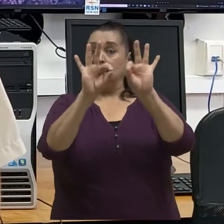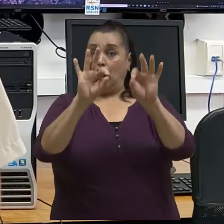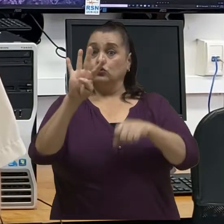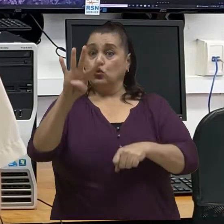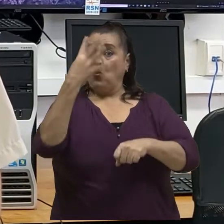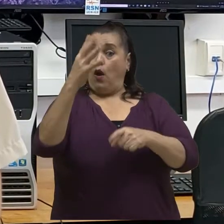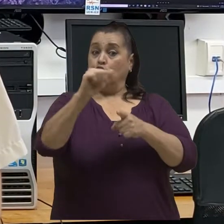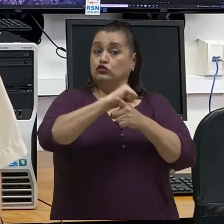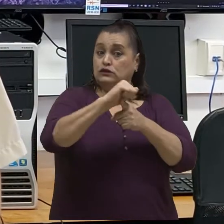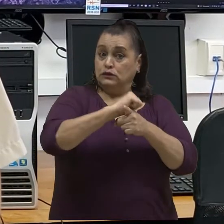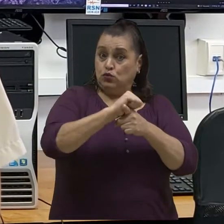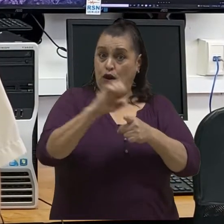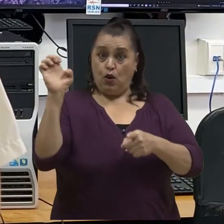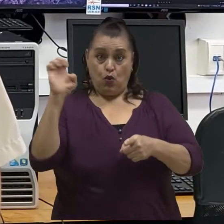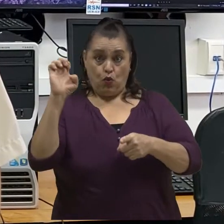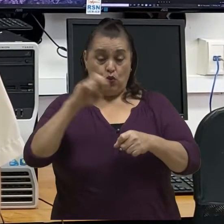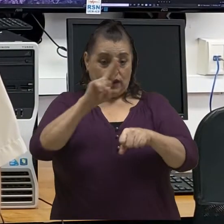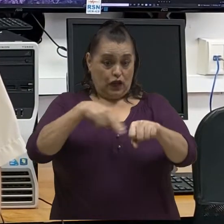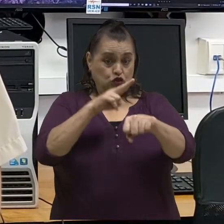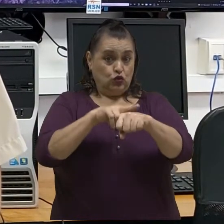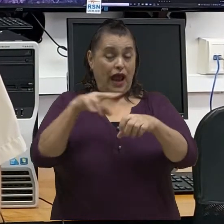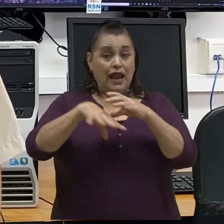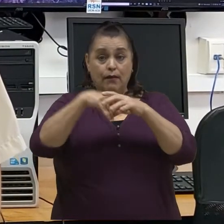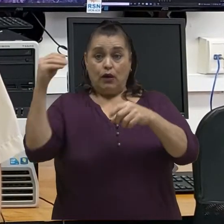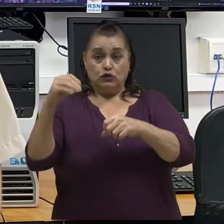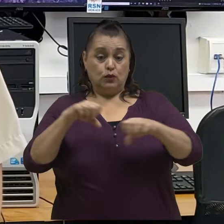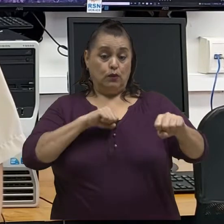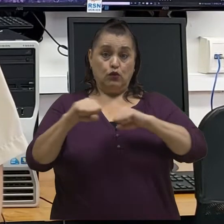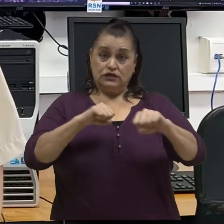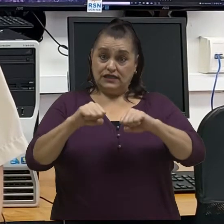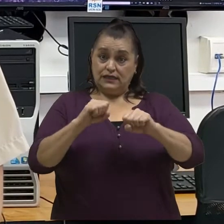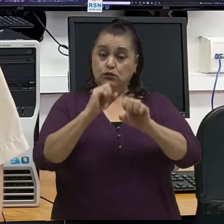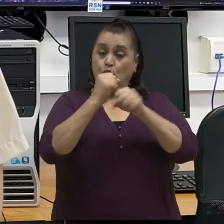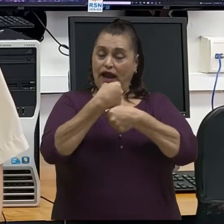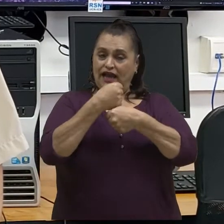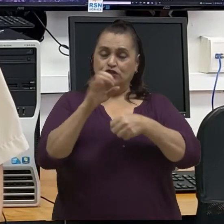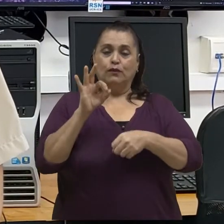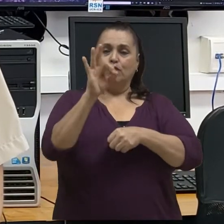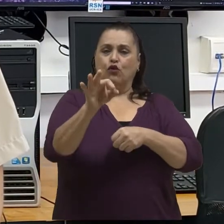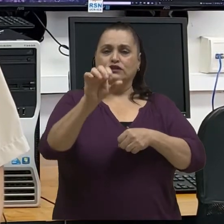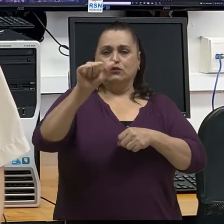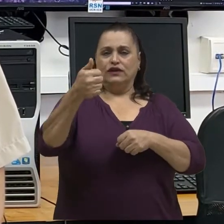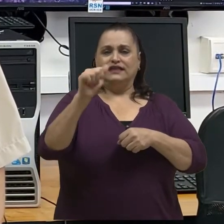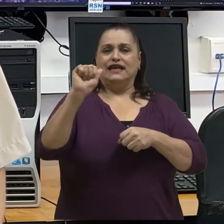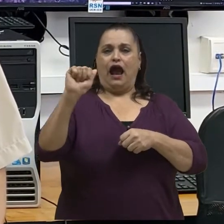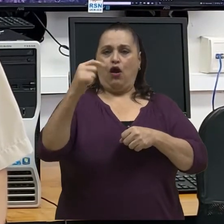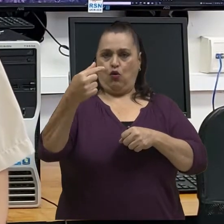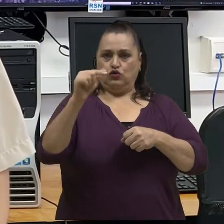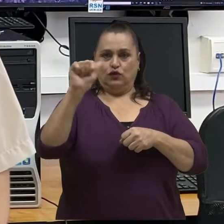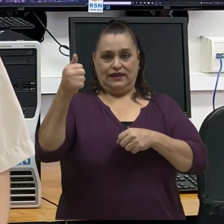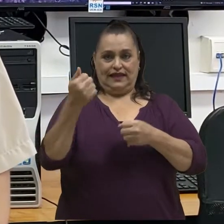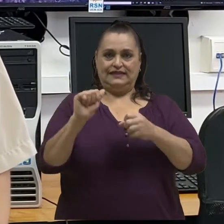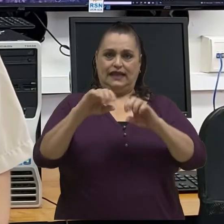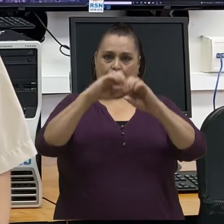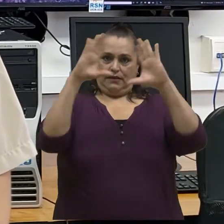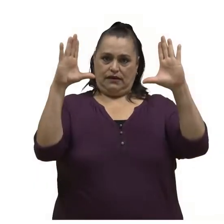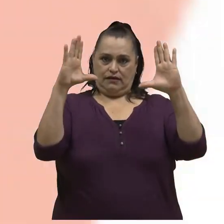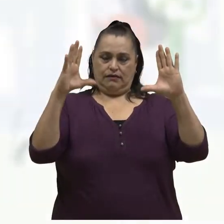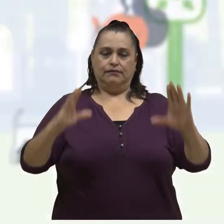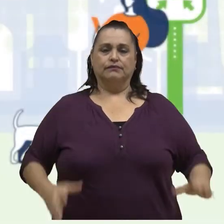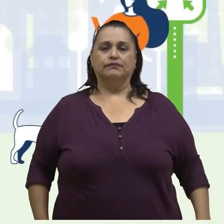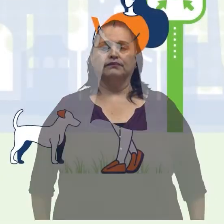al cuarto simulacro nacional de evacuación por sismo, que se realizará el próximo 10 de agosto a las 10 de la mañana.